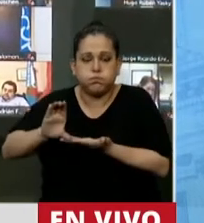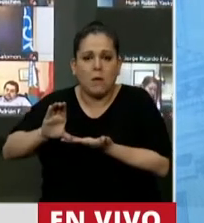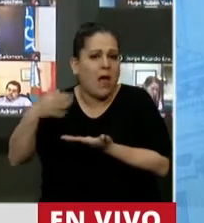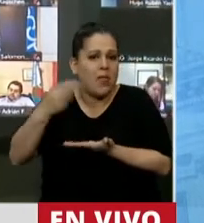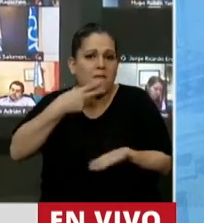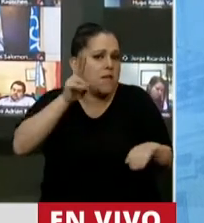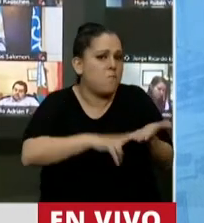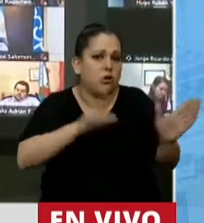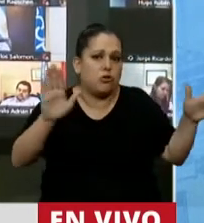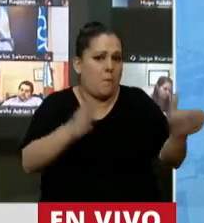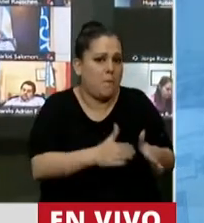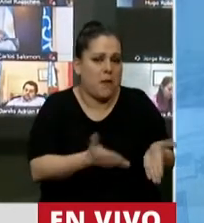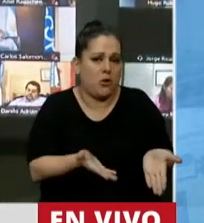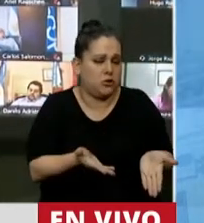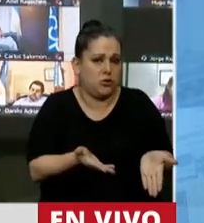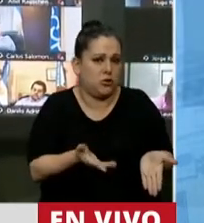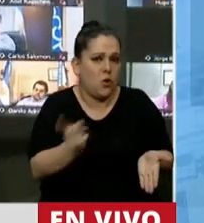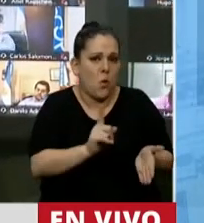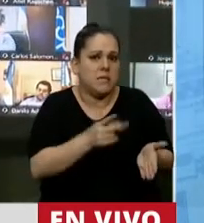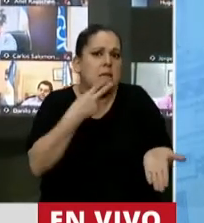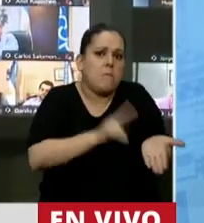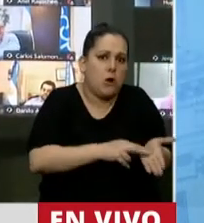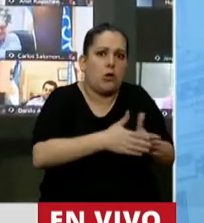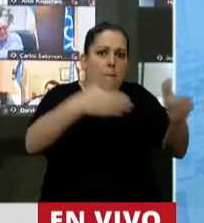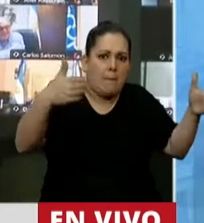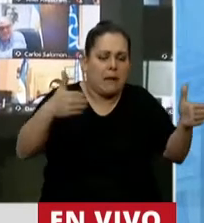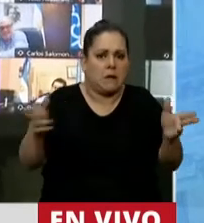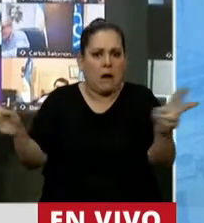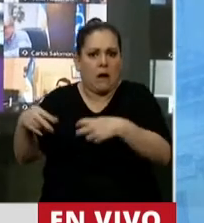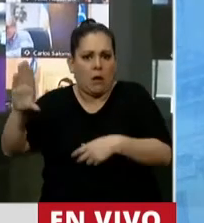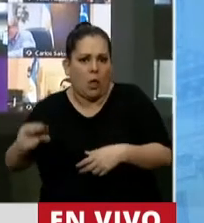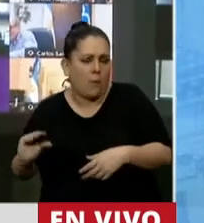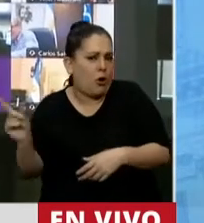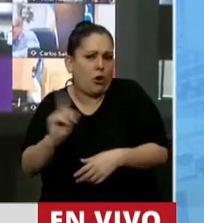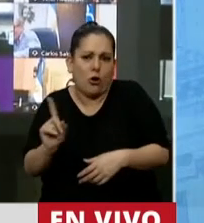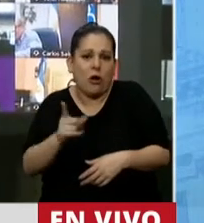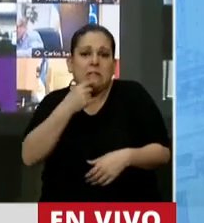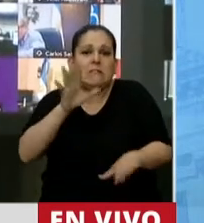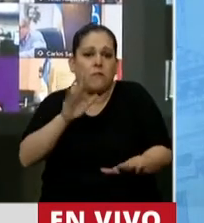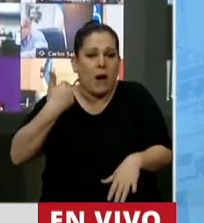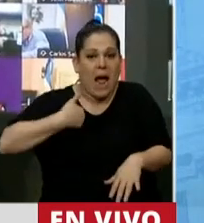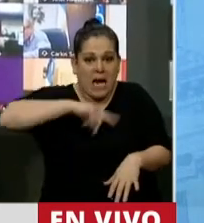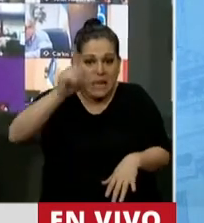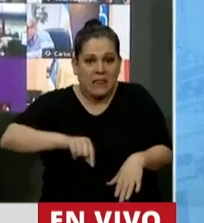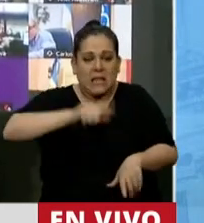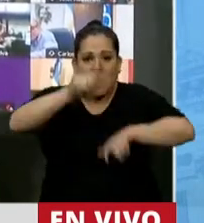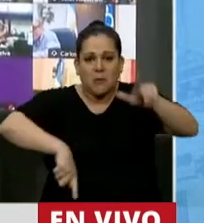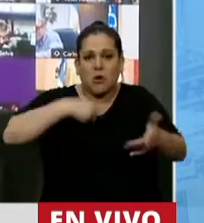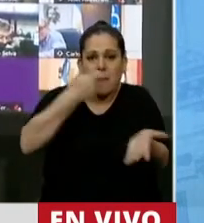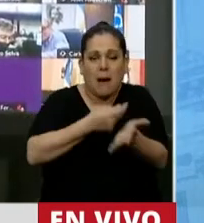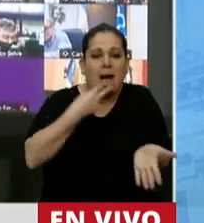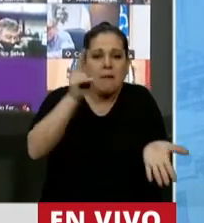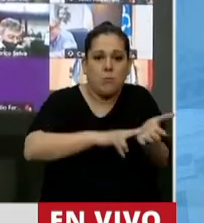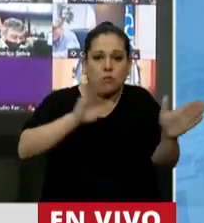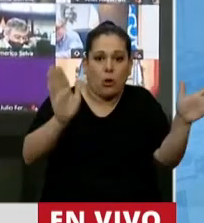a lo que hoy estamos haciendo. Seguramente si cobramos menos impuestos en la Argentina, más